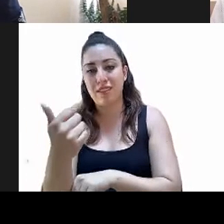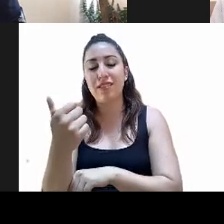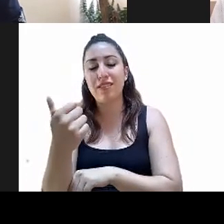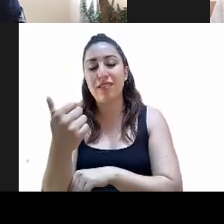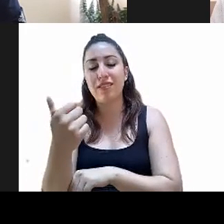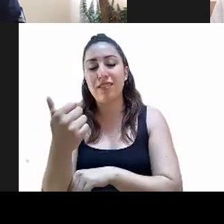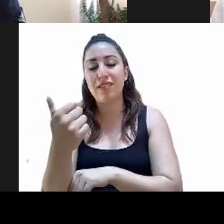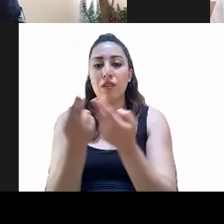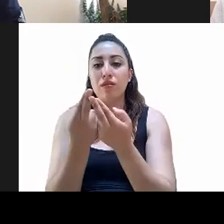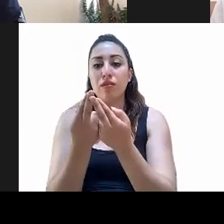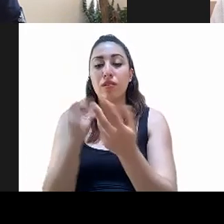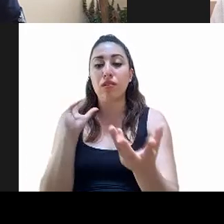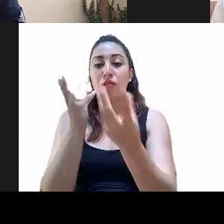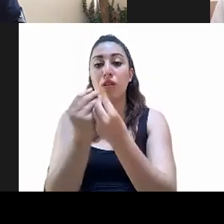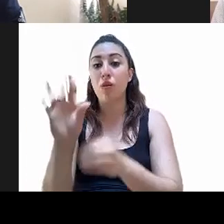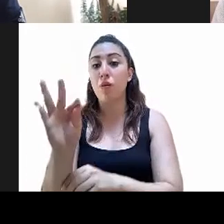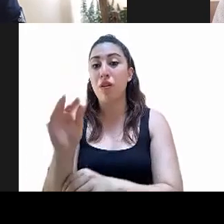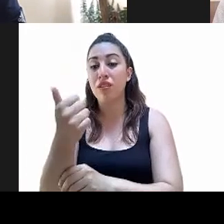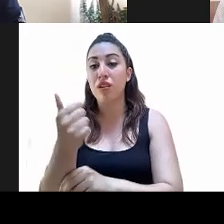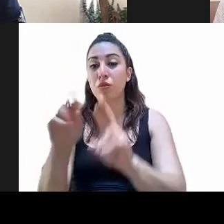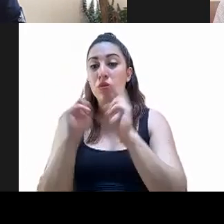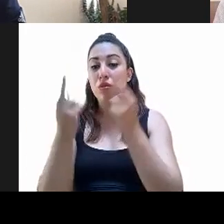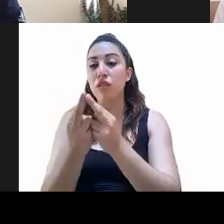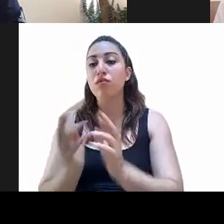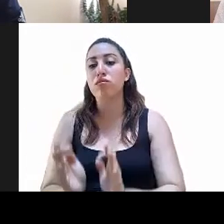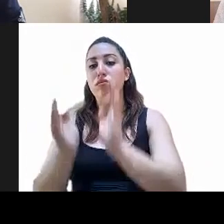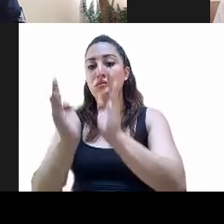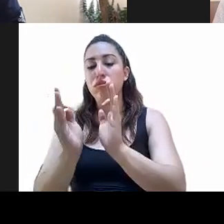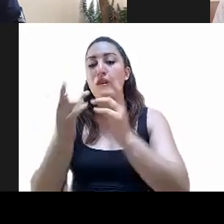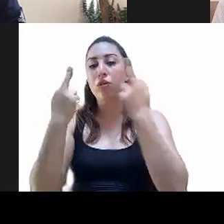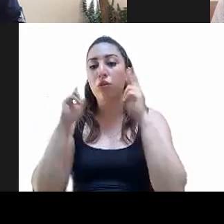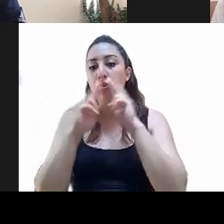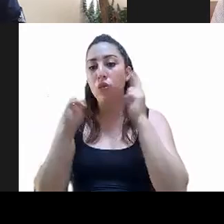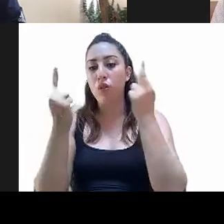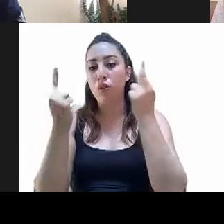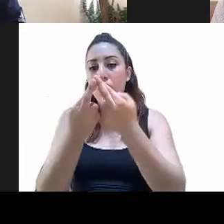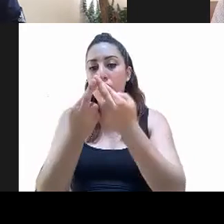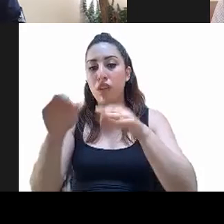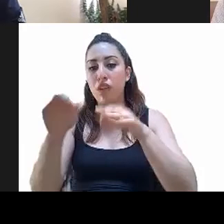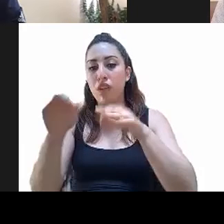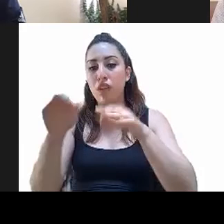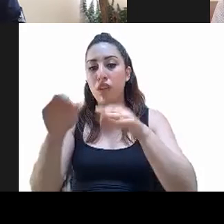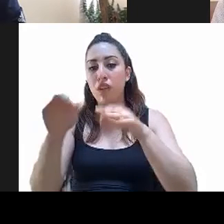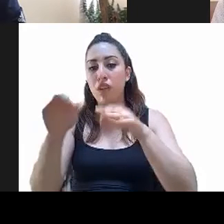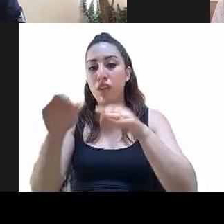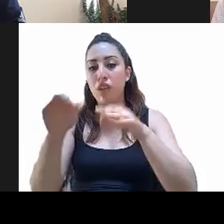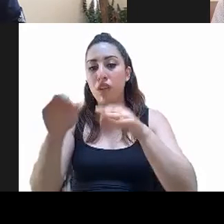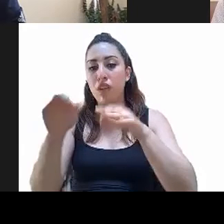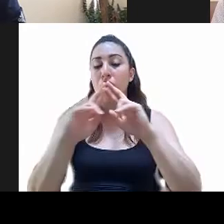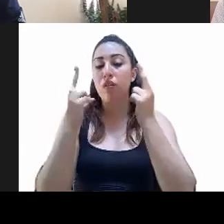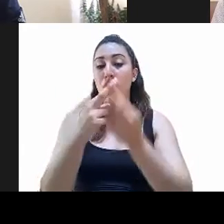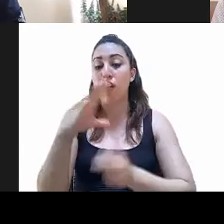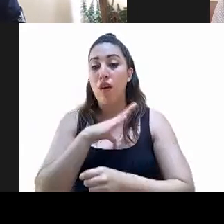46 sesiones entre comparecencia, reuniones de trabajo y sesiones comisiones unidas, sin contar